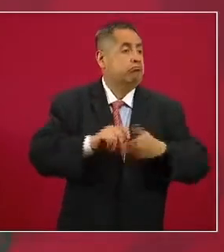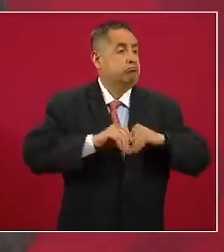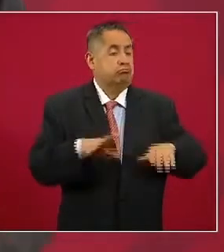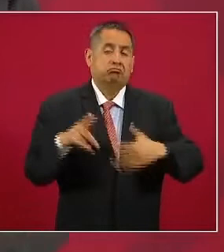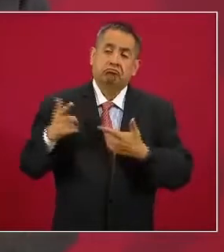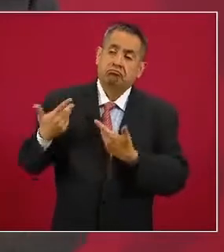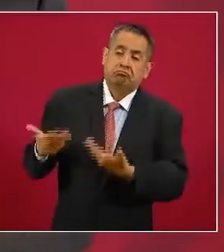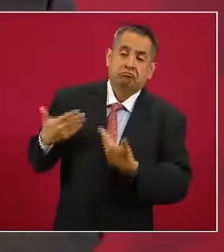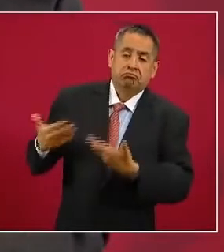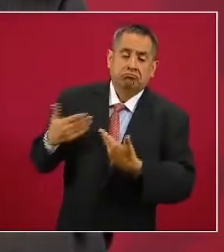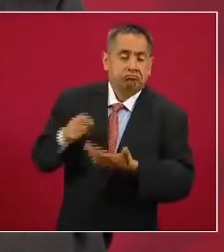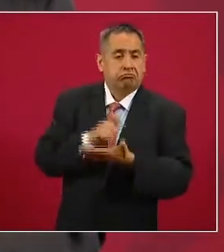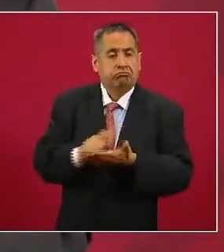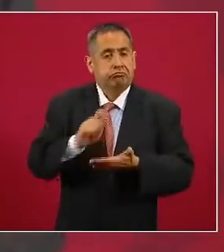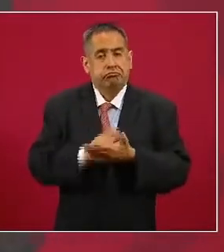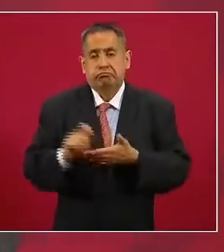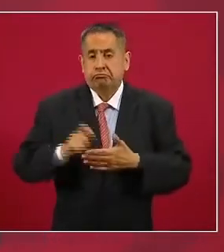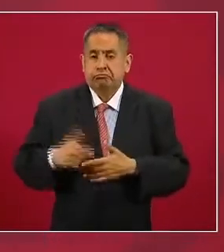escribir